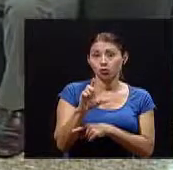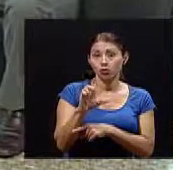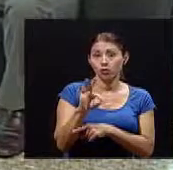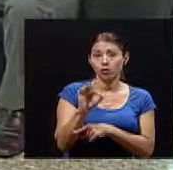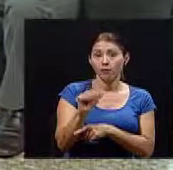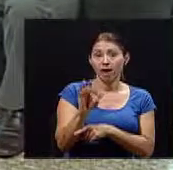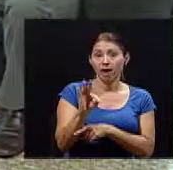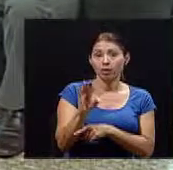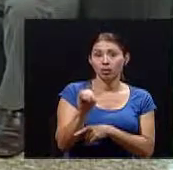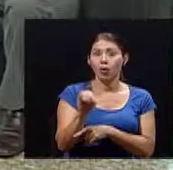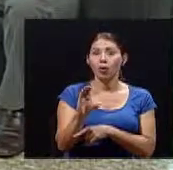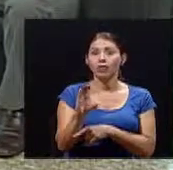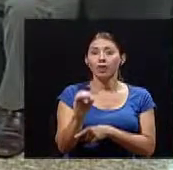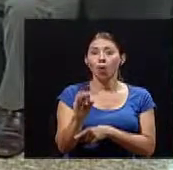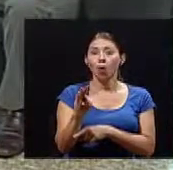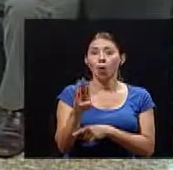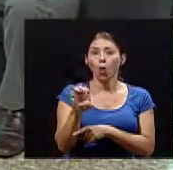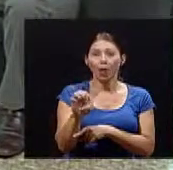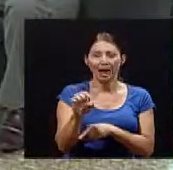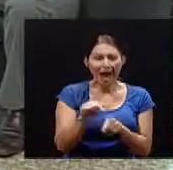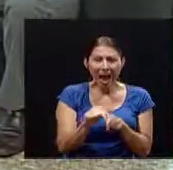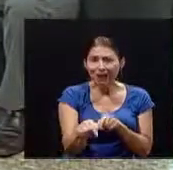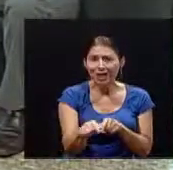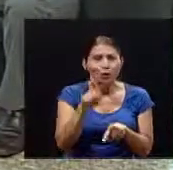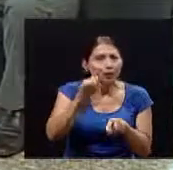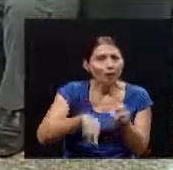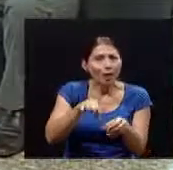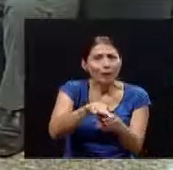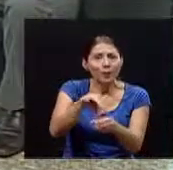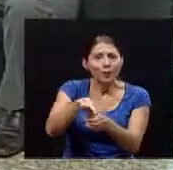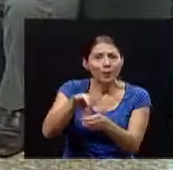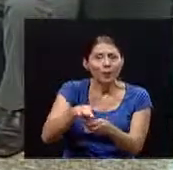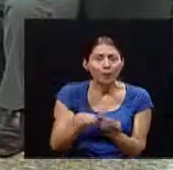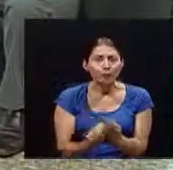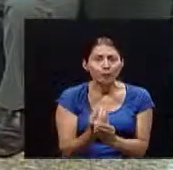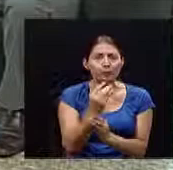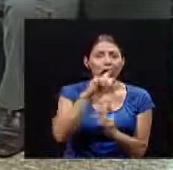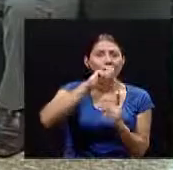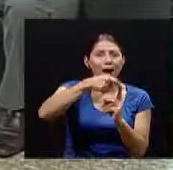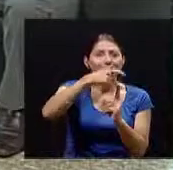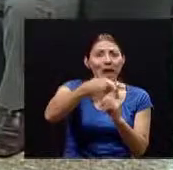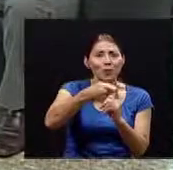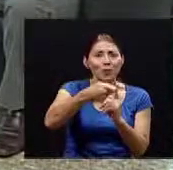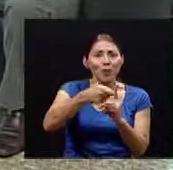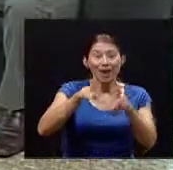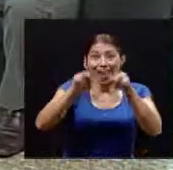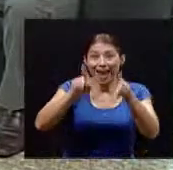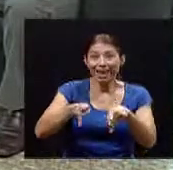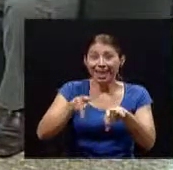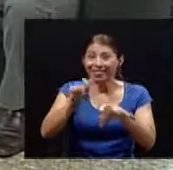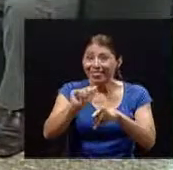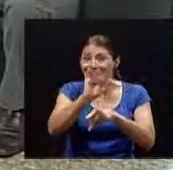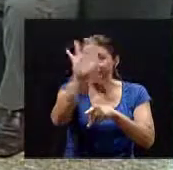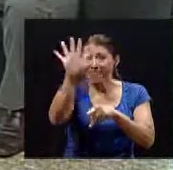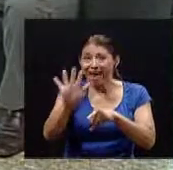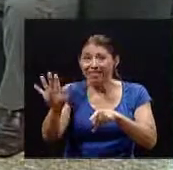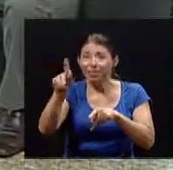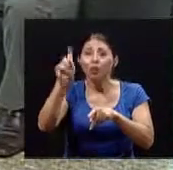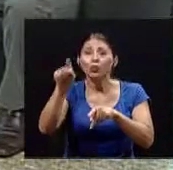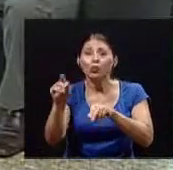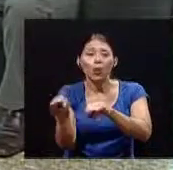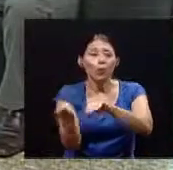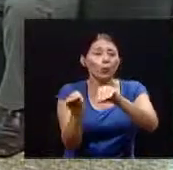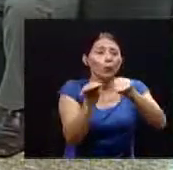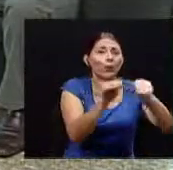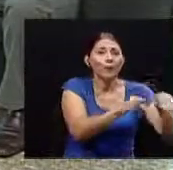que dejaron Estela y la producción en áreas de banano y la gente tuvo que irse de las zonas del Atlántico hacia las zonas del Pacífico cuando esos